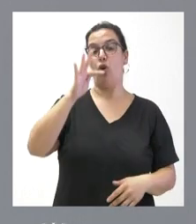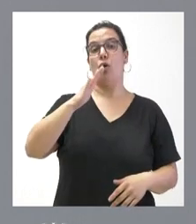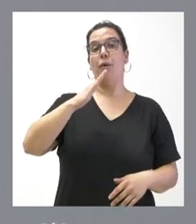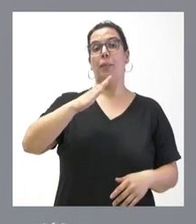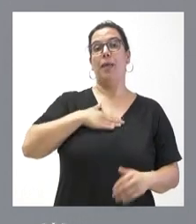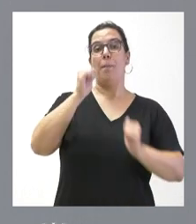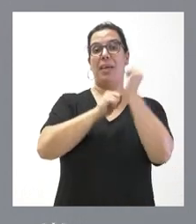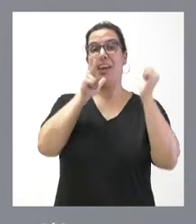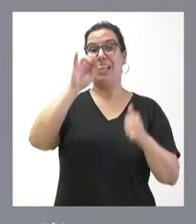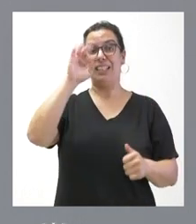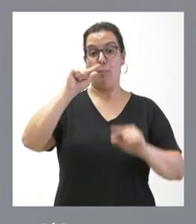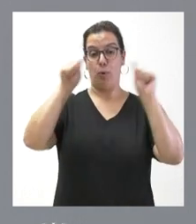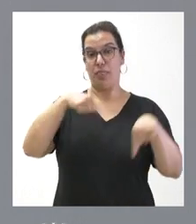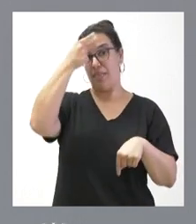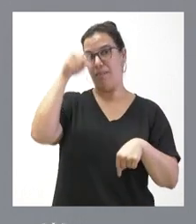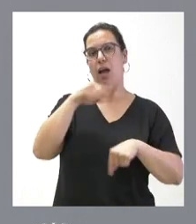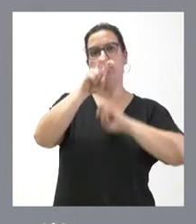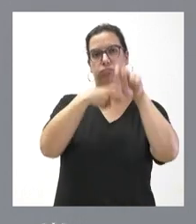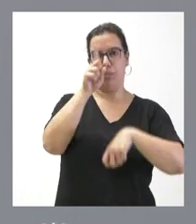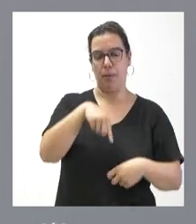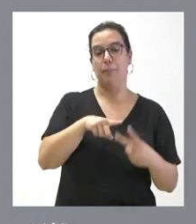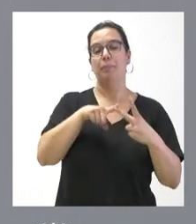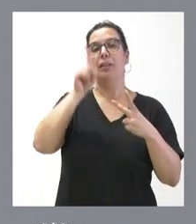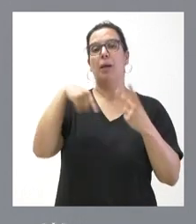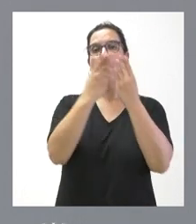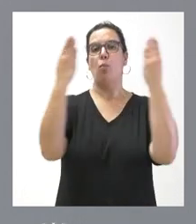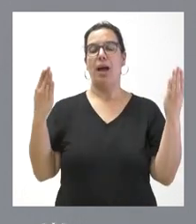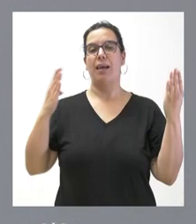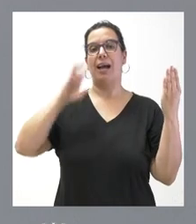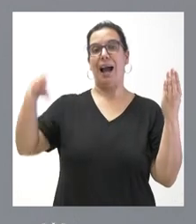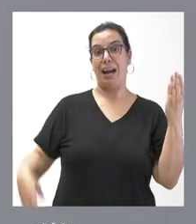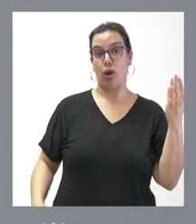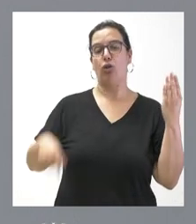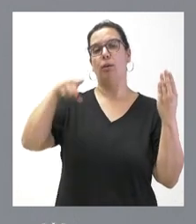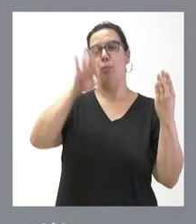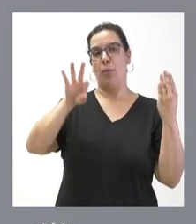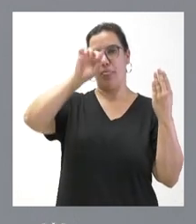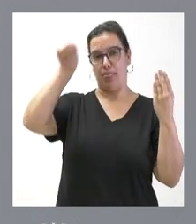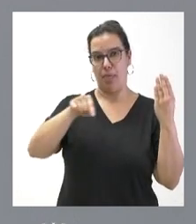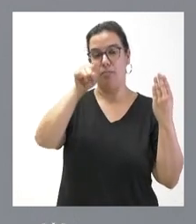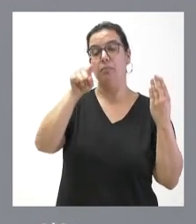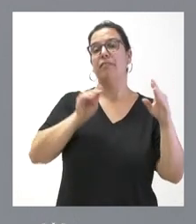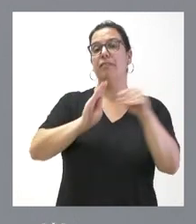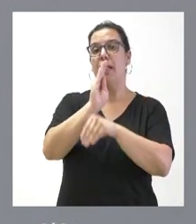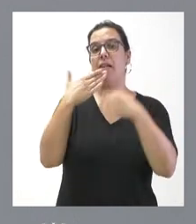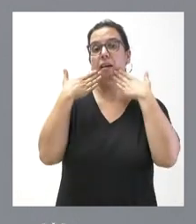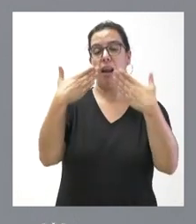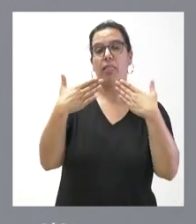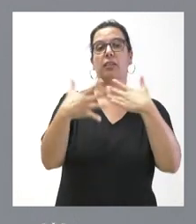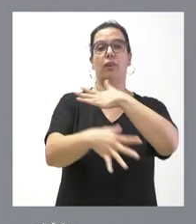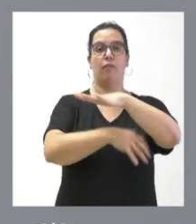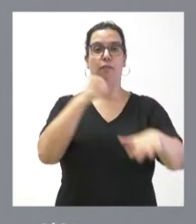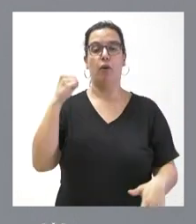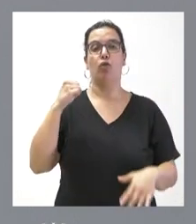315.000 euros para obras de restauración de la muralla de Carrión de los Condes, en Palencia. En este caso, financiadas con fondos